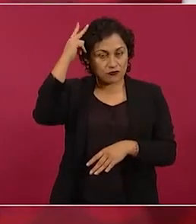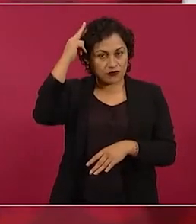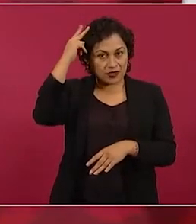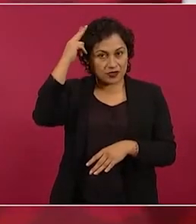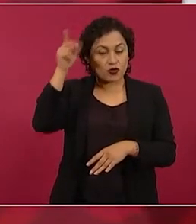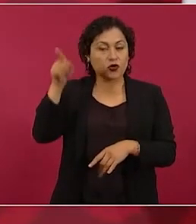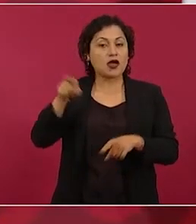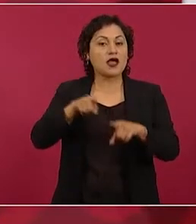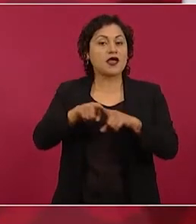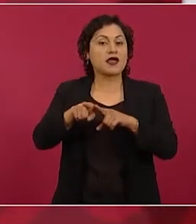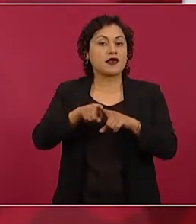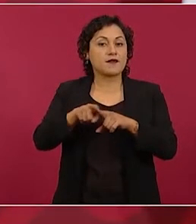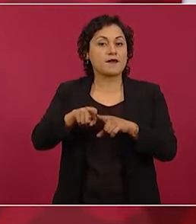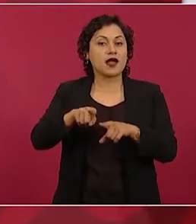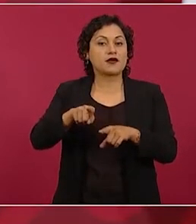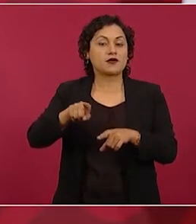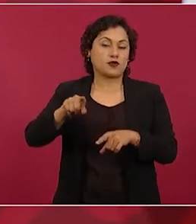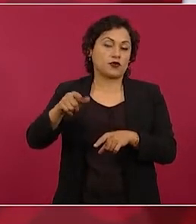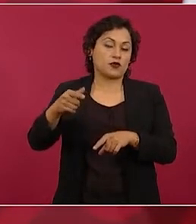Sierra.